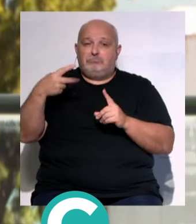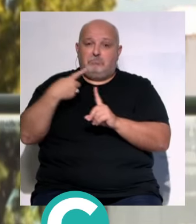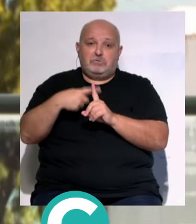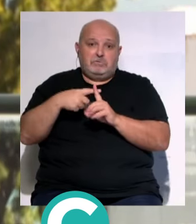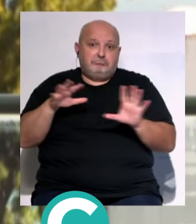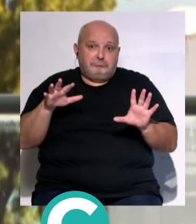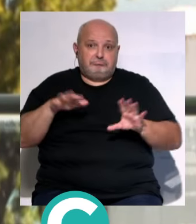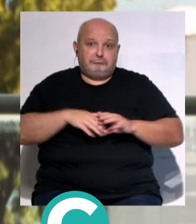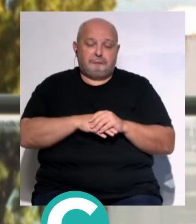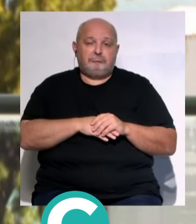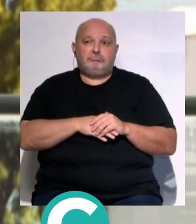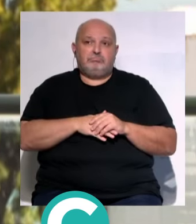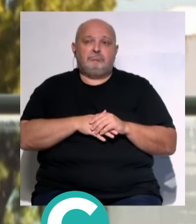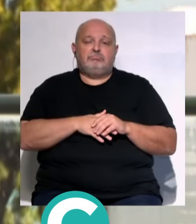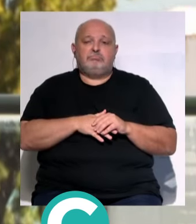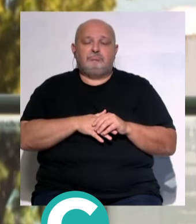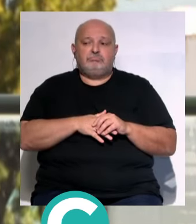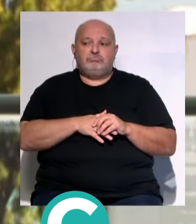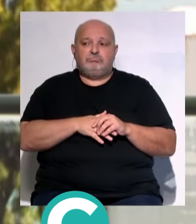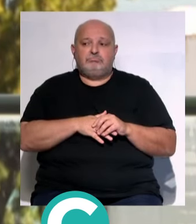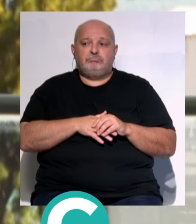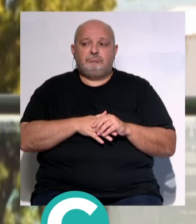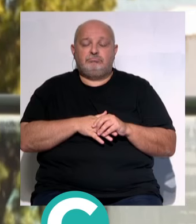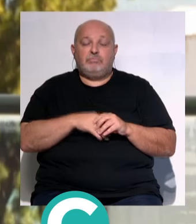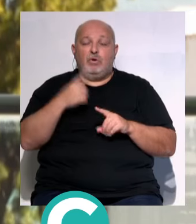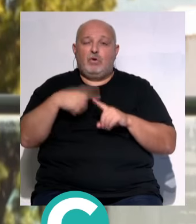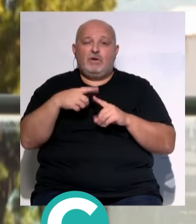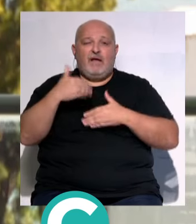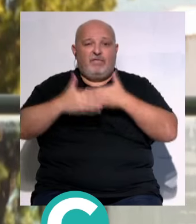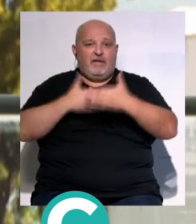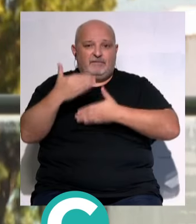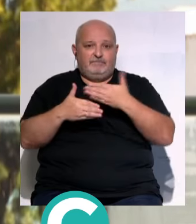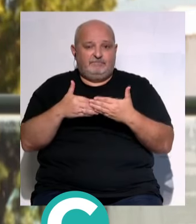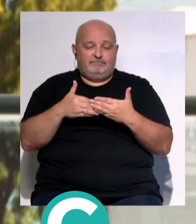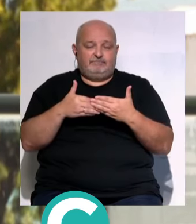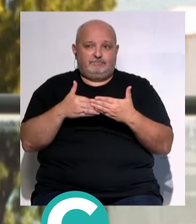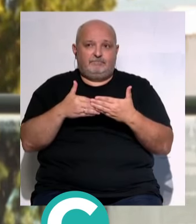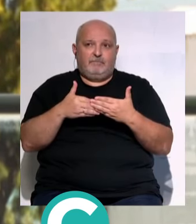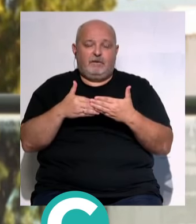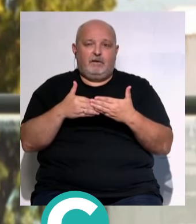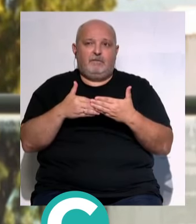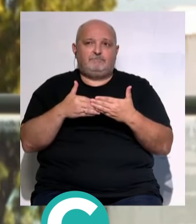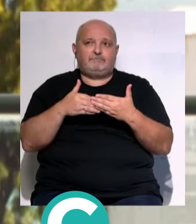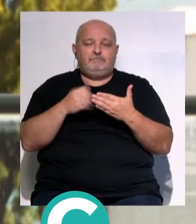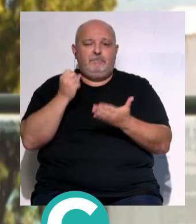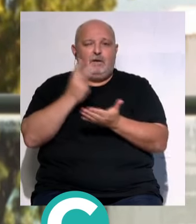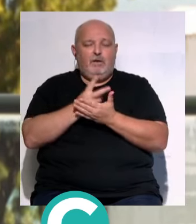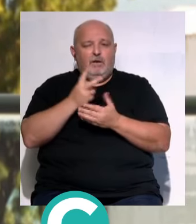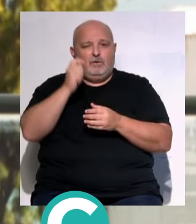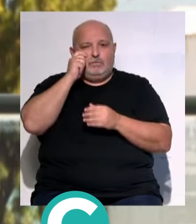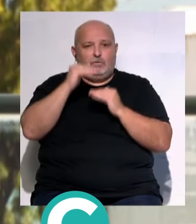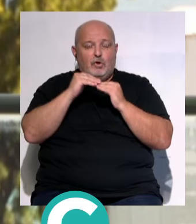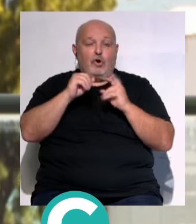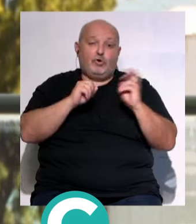positivos... ...por lo tanto... ...una cosa es avanzar... ...en la apuesta por el turismo